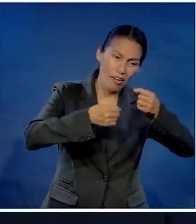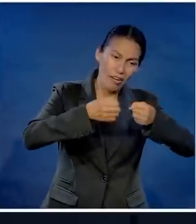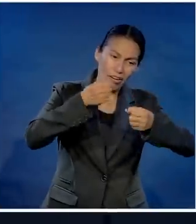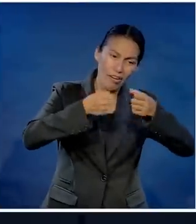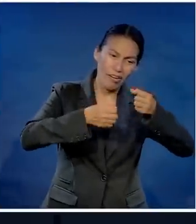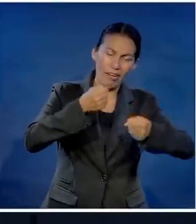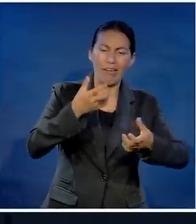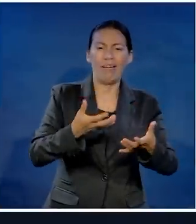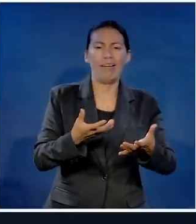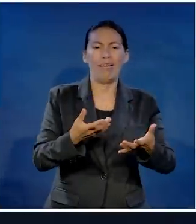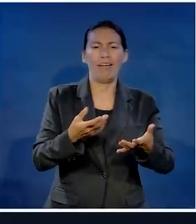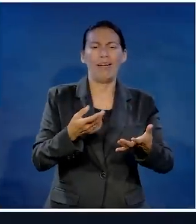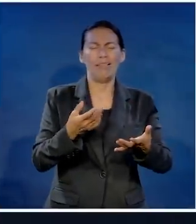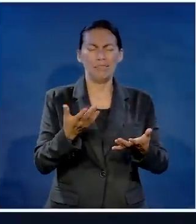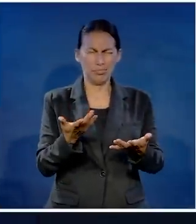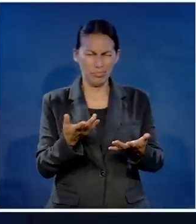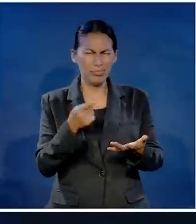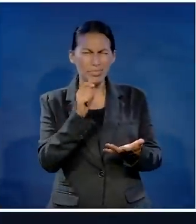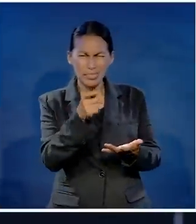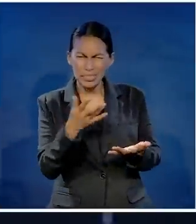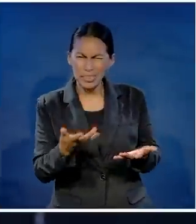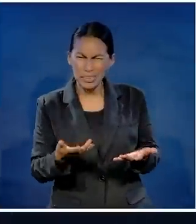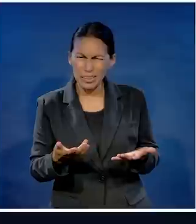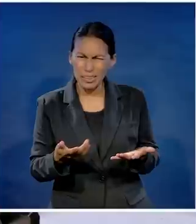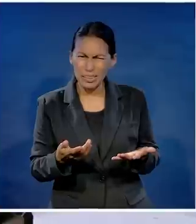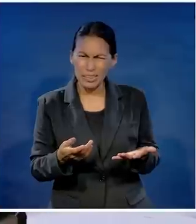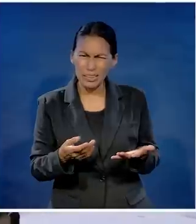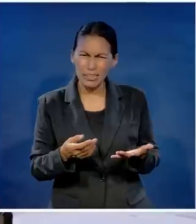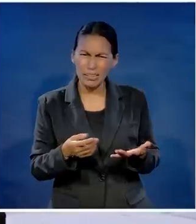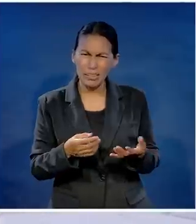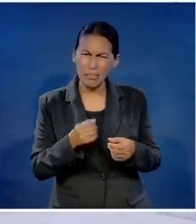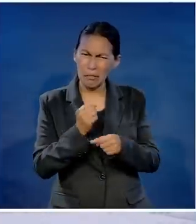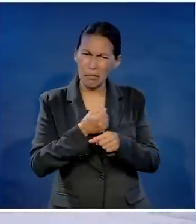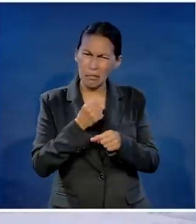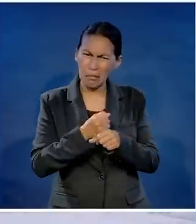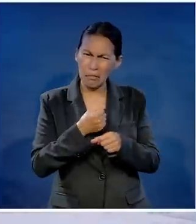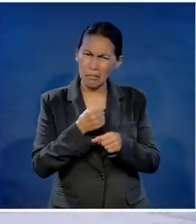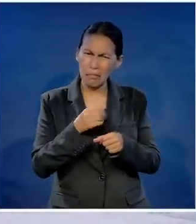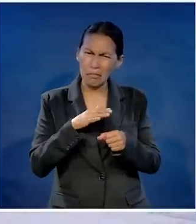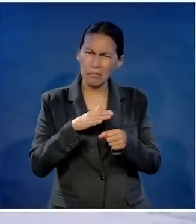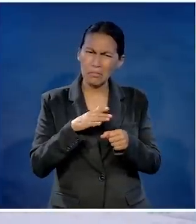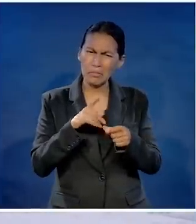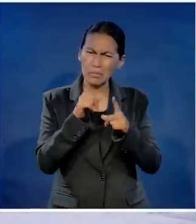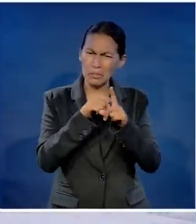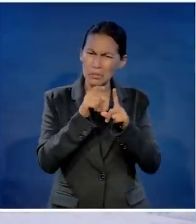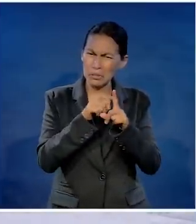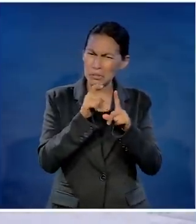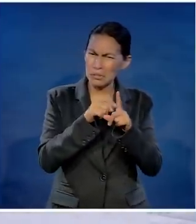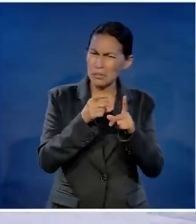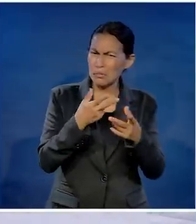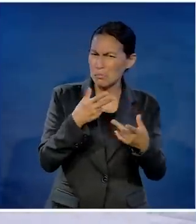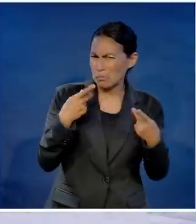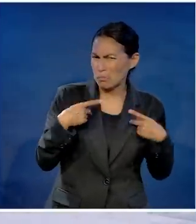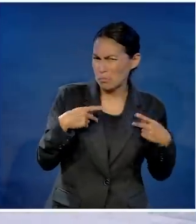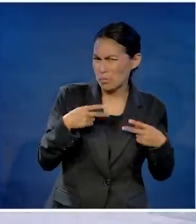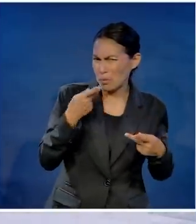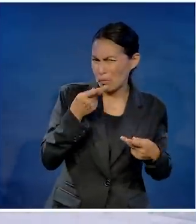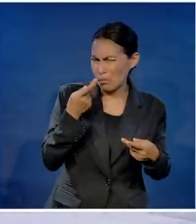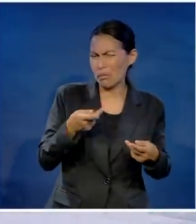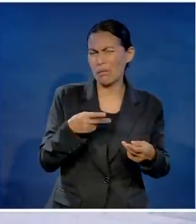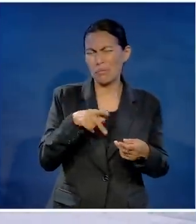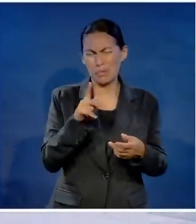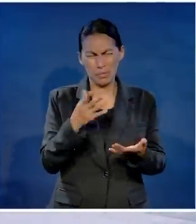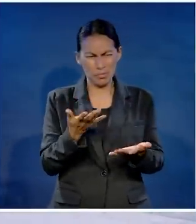Relación tóxica. Buscando, buscando, buscando, jamás va a dar. Pero si usted se